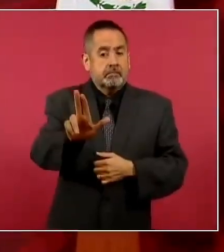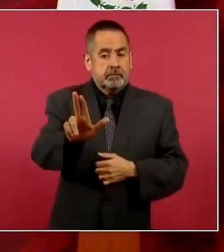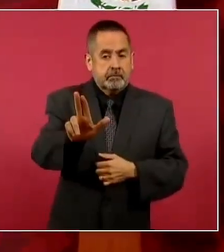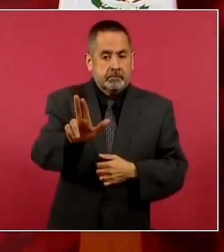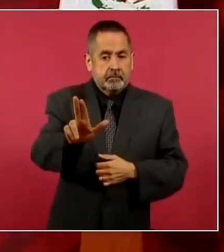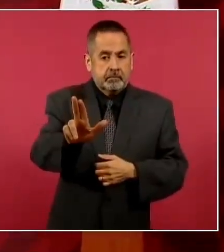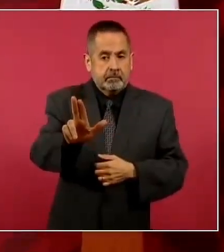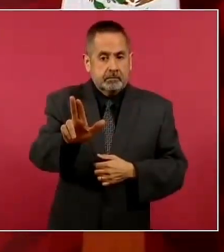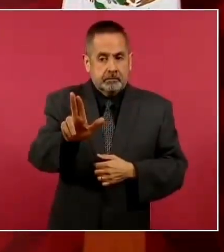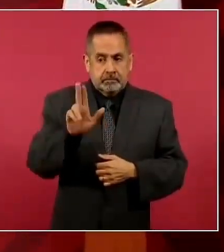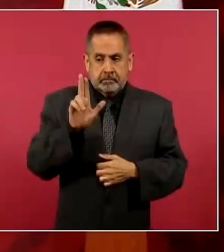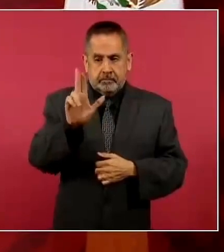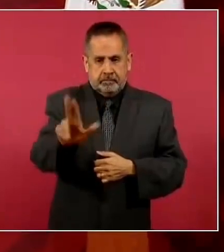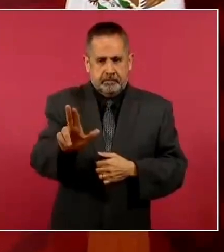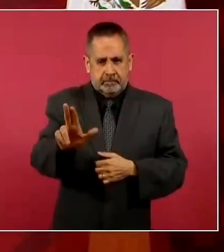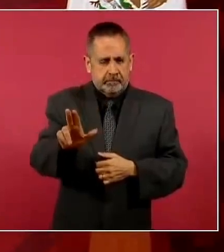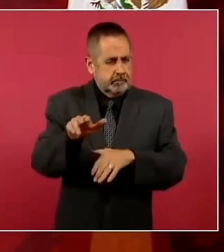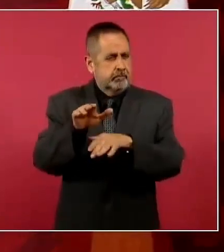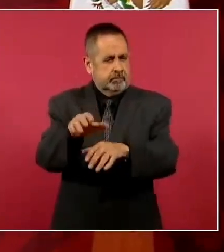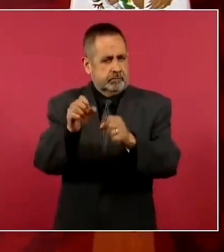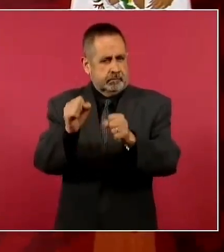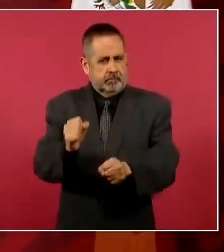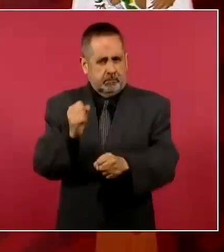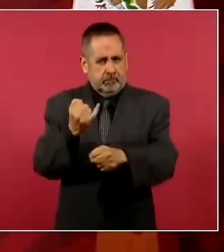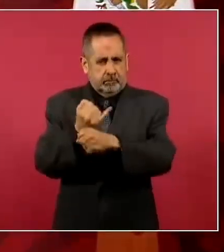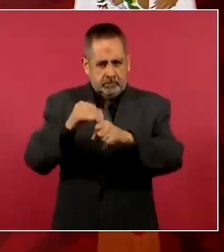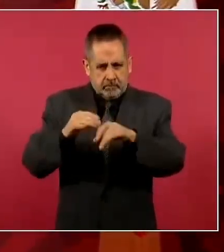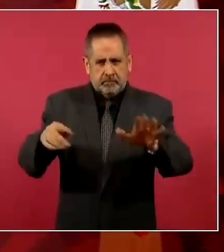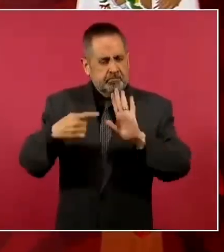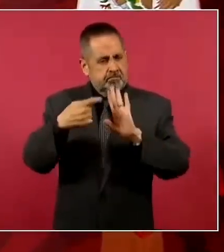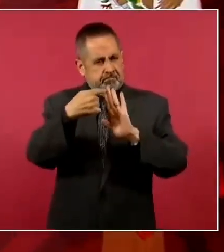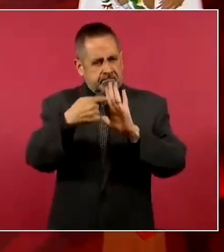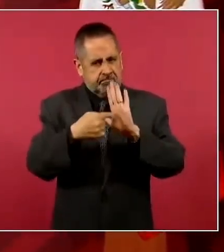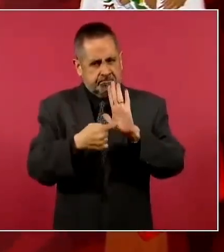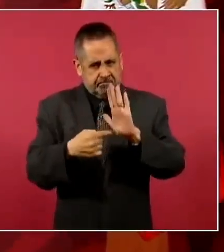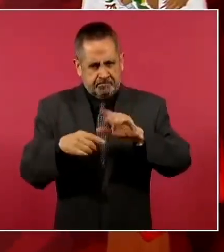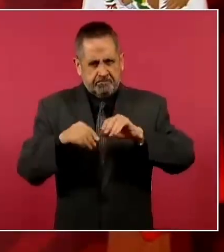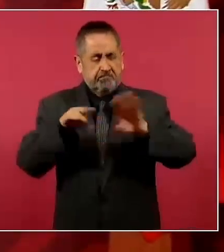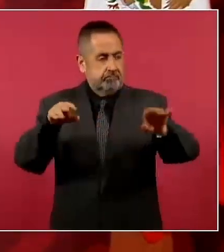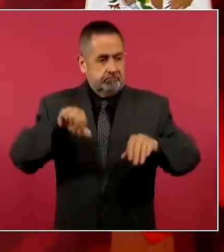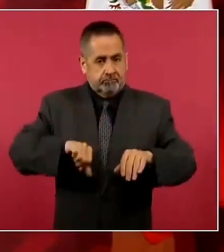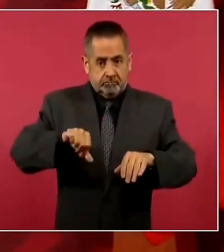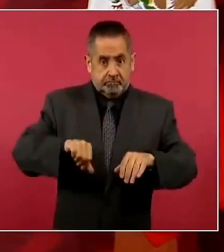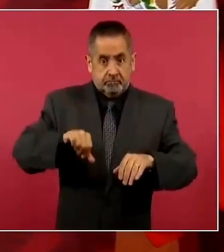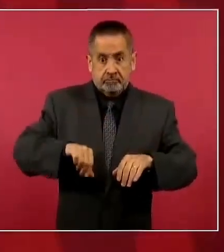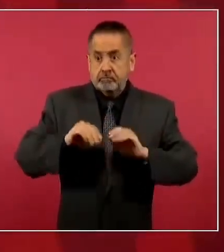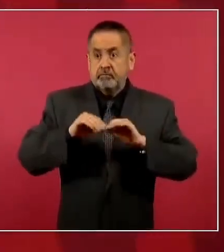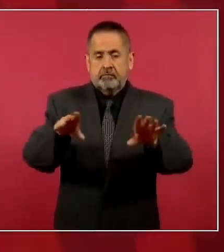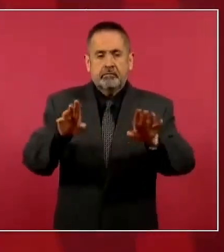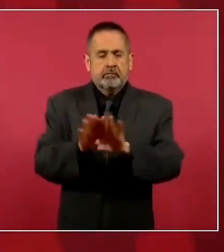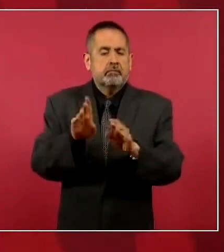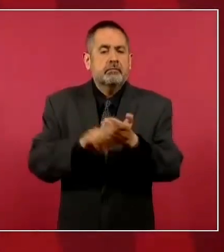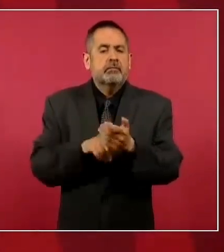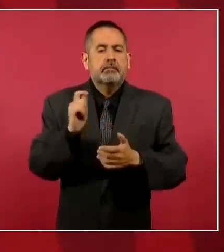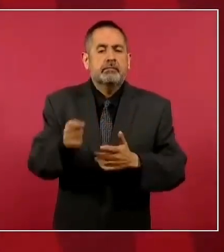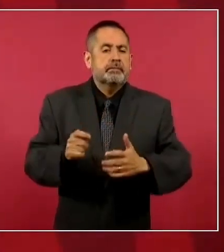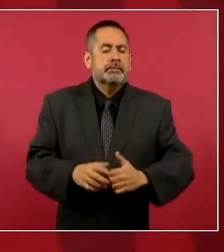que corresponde a seguridad, se va a presentar un informe, y es